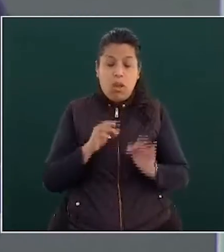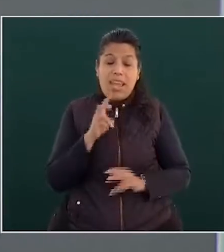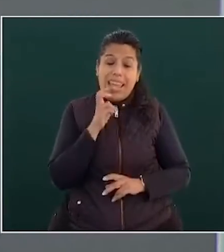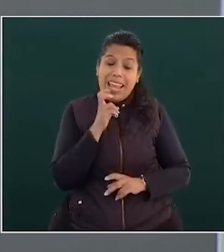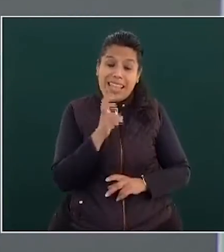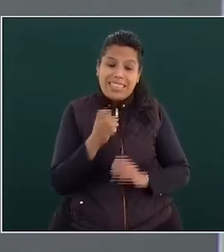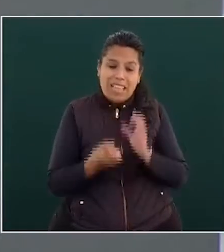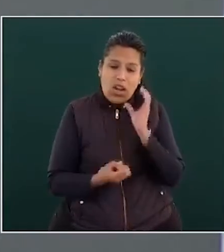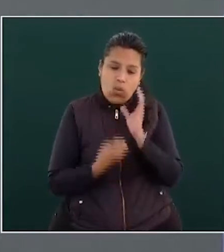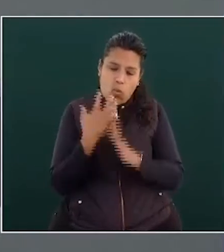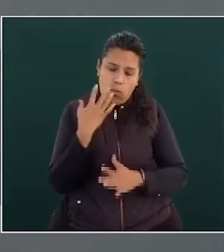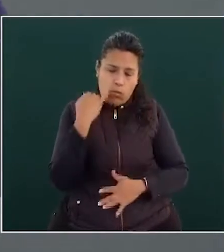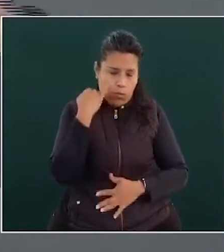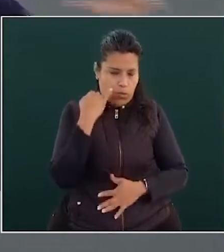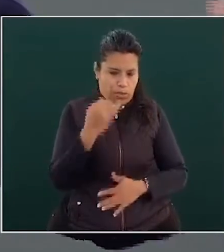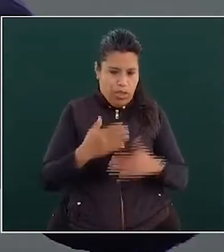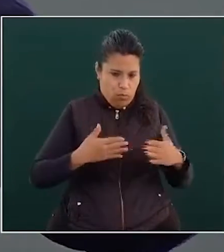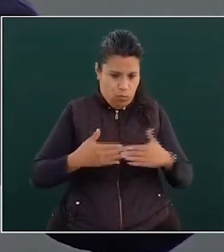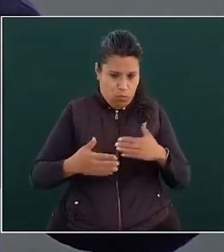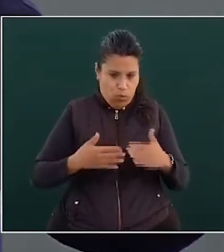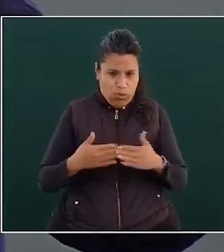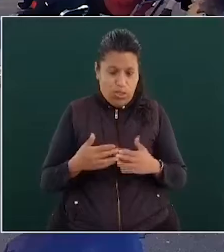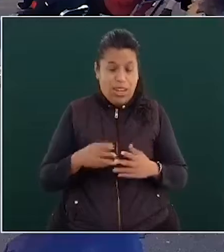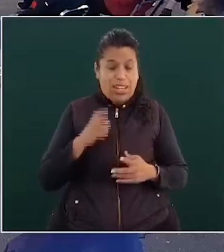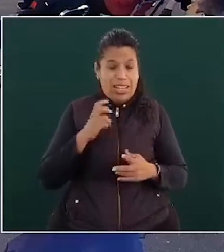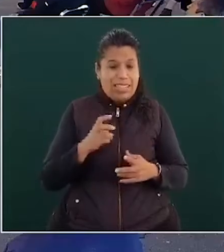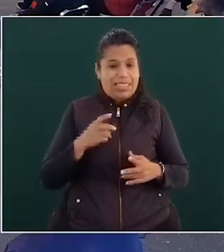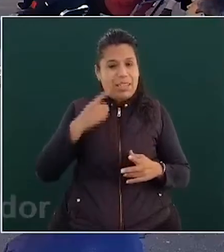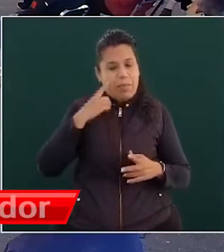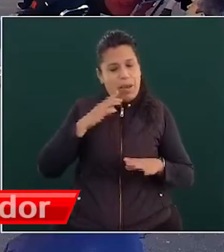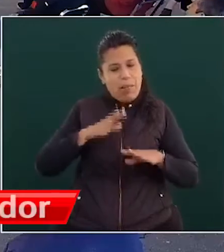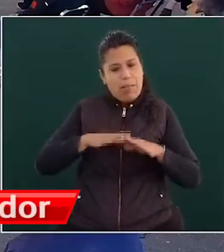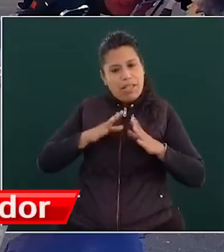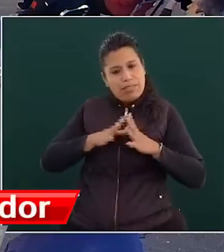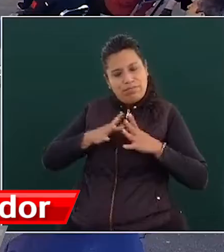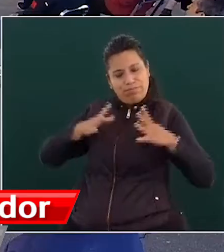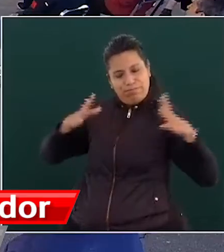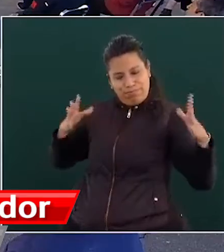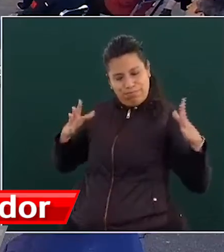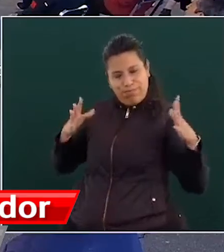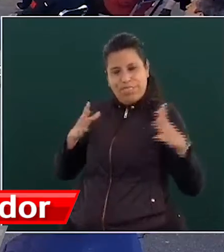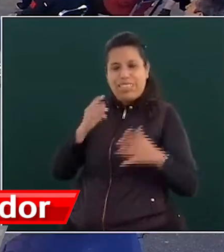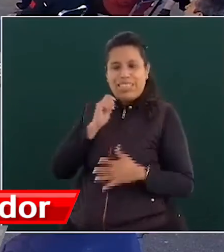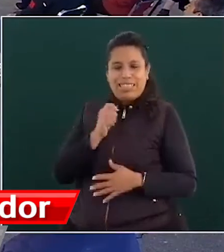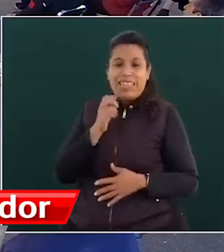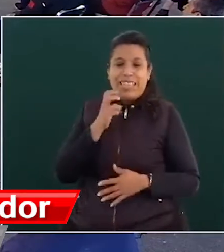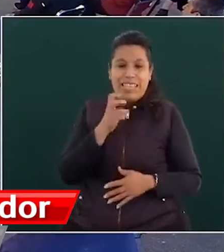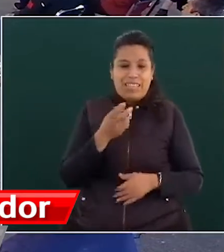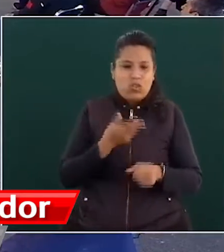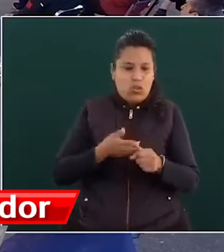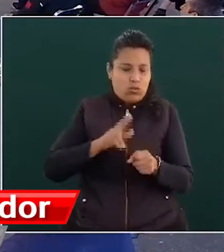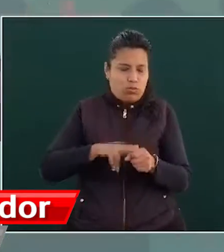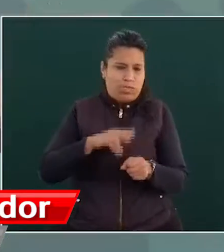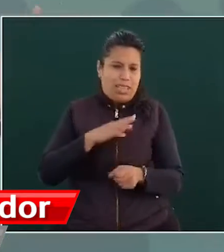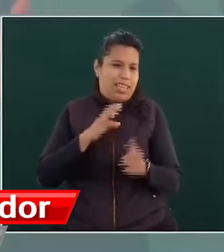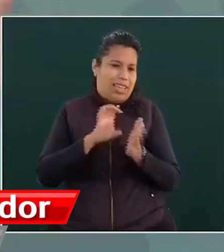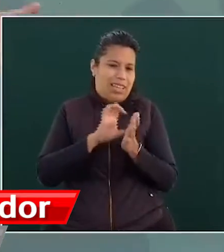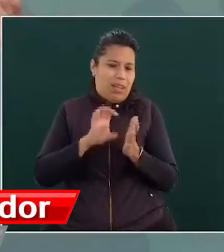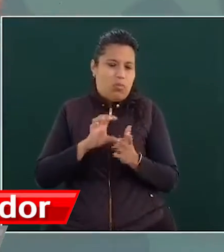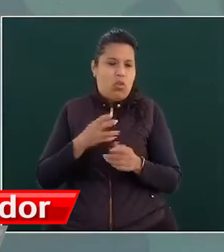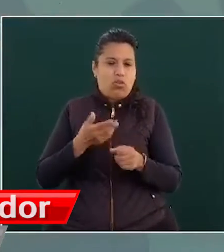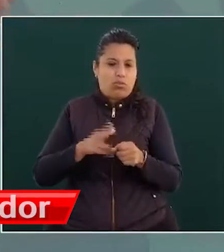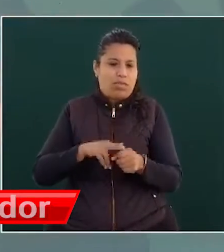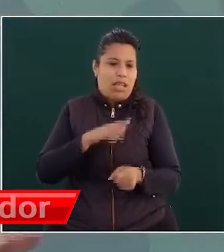se va a ampliar. Estos hospitales que estamos mencionando, el Hospital de la Mujer,